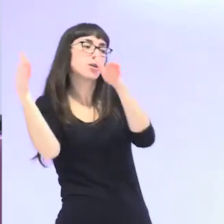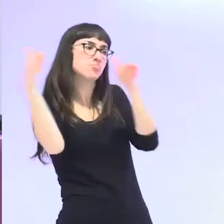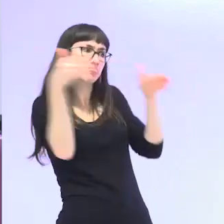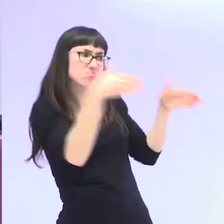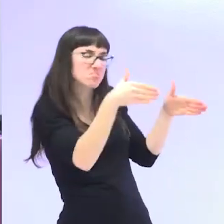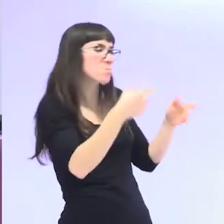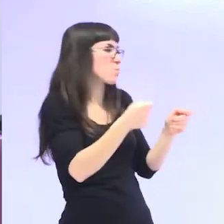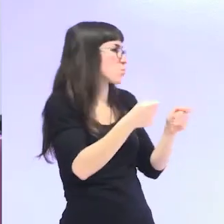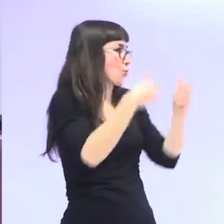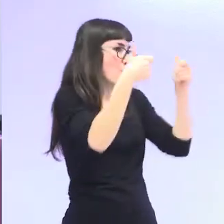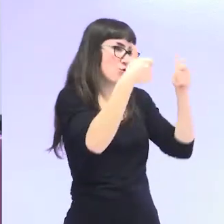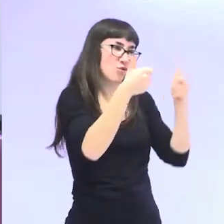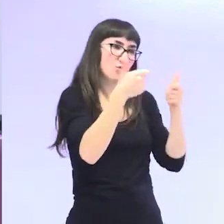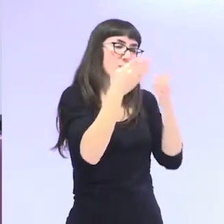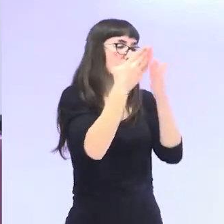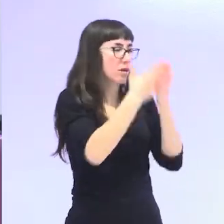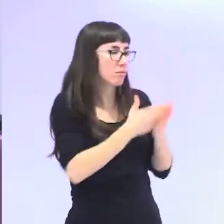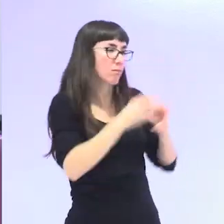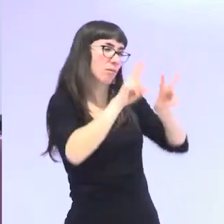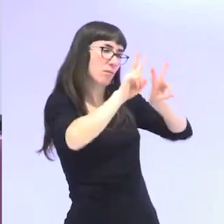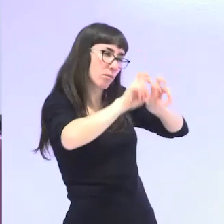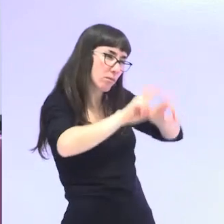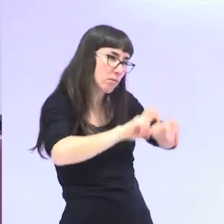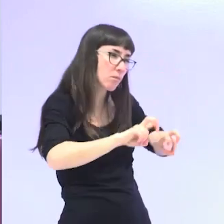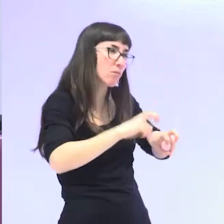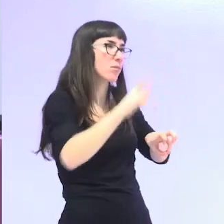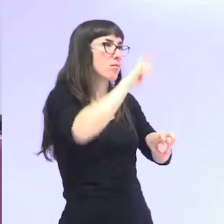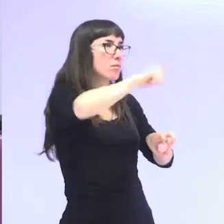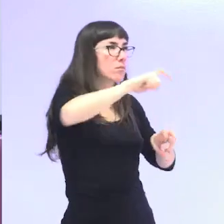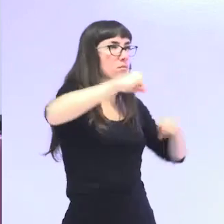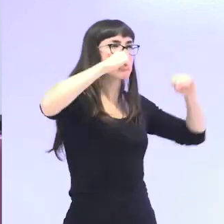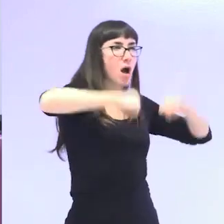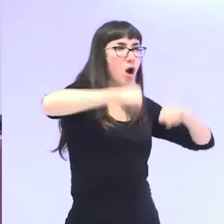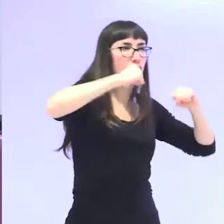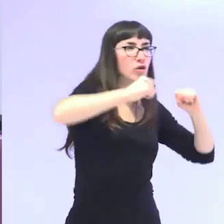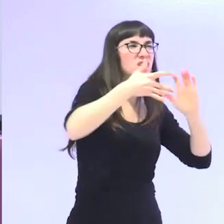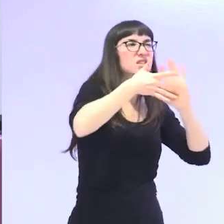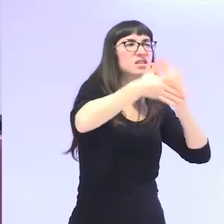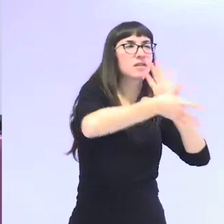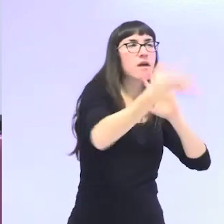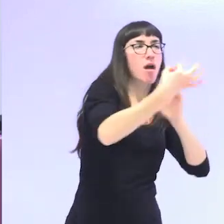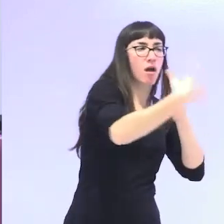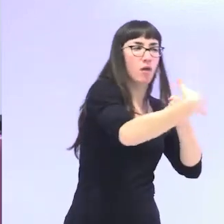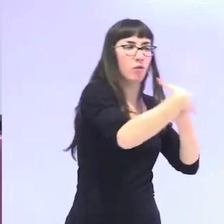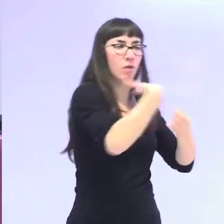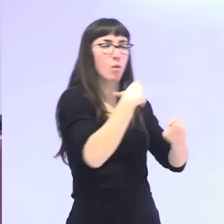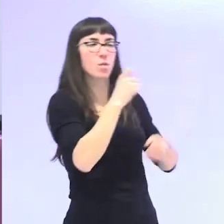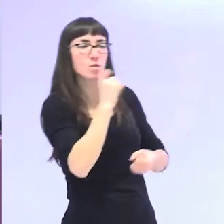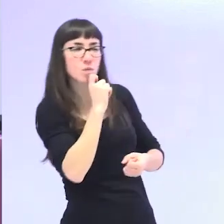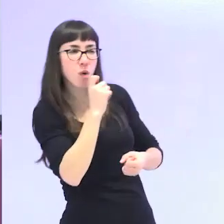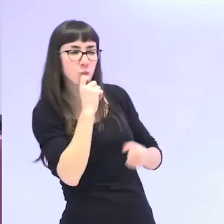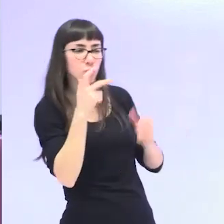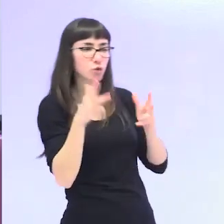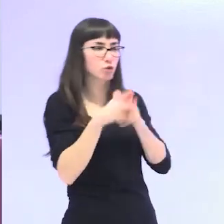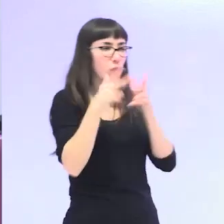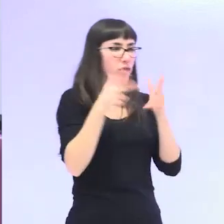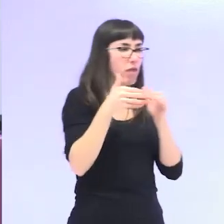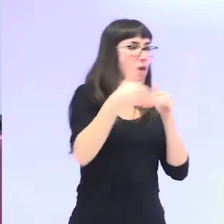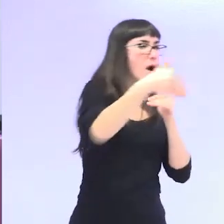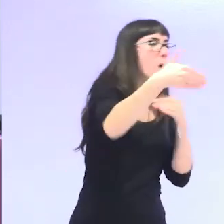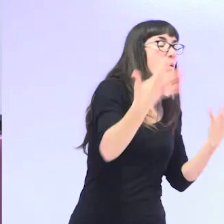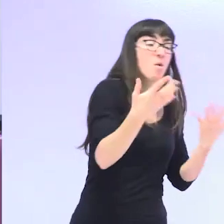hacer verdaderamente una revisión de lo que significaba el envejecimiento y de lo que significaba ir viviendo en sociedades longevas.